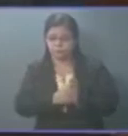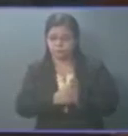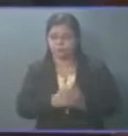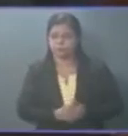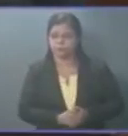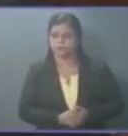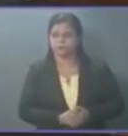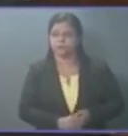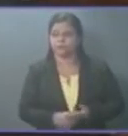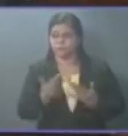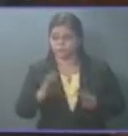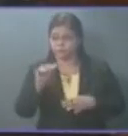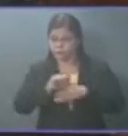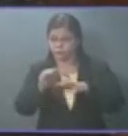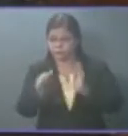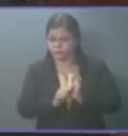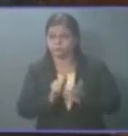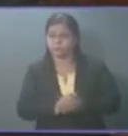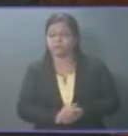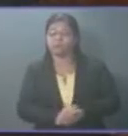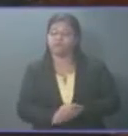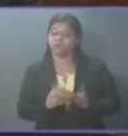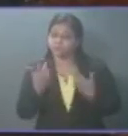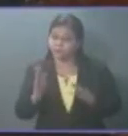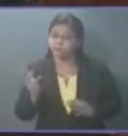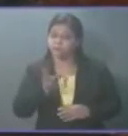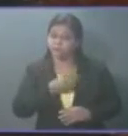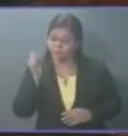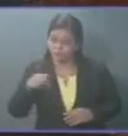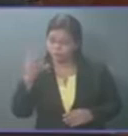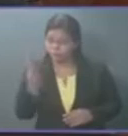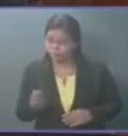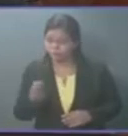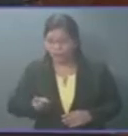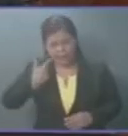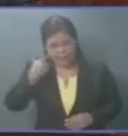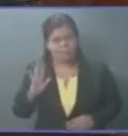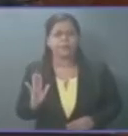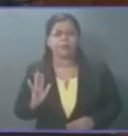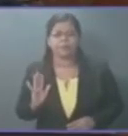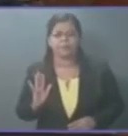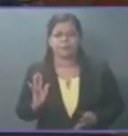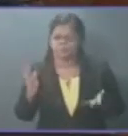de este poder del Estado. Aquí tenemos hoy un ejemplo clásico